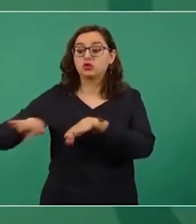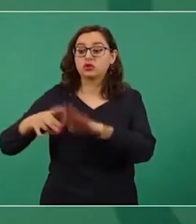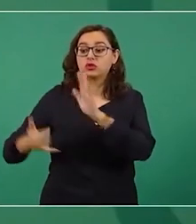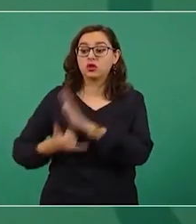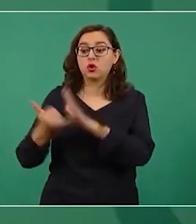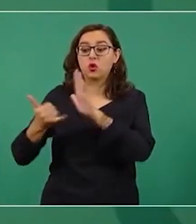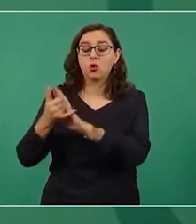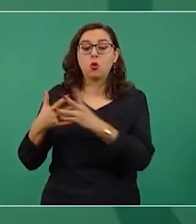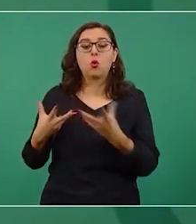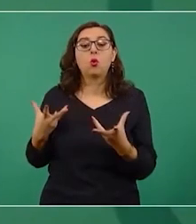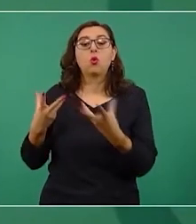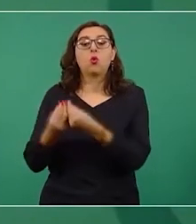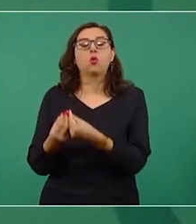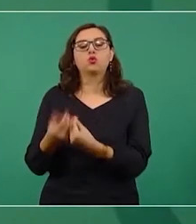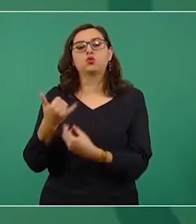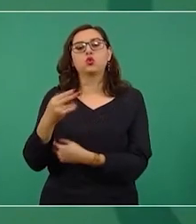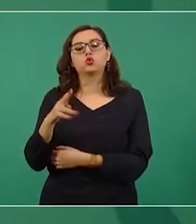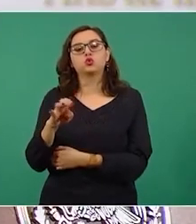Yunes.